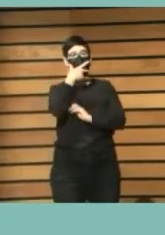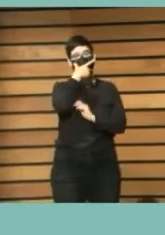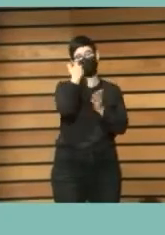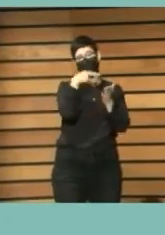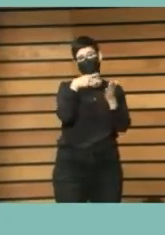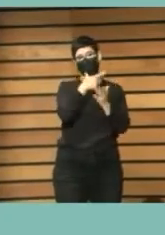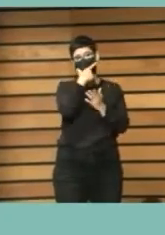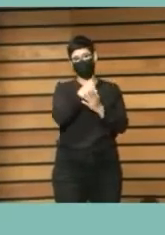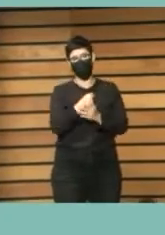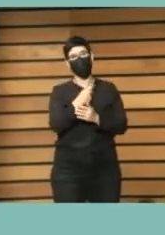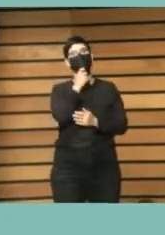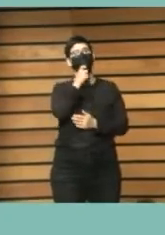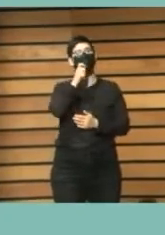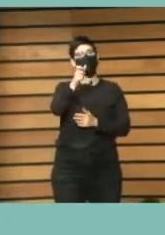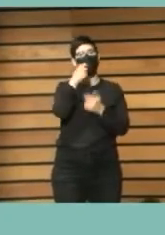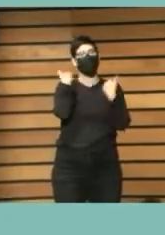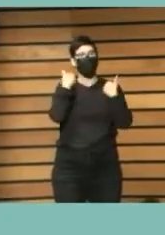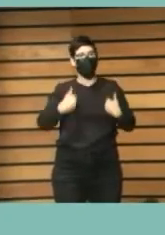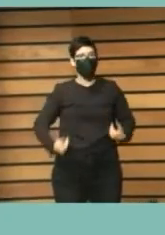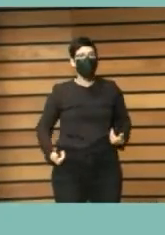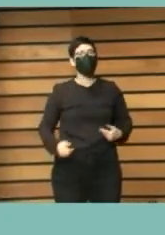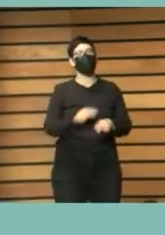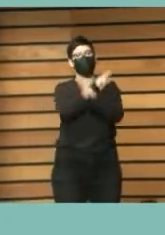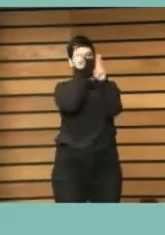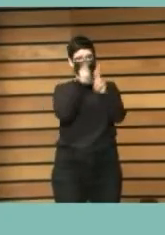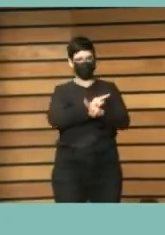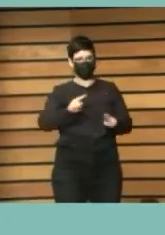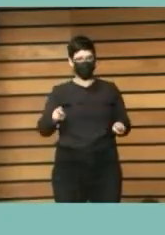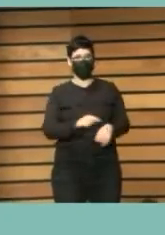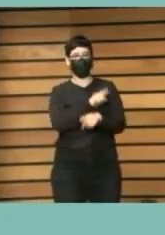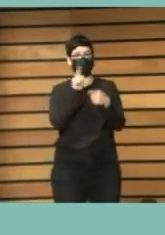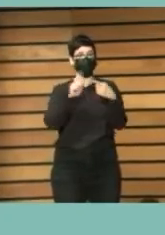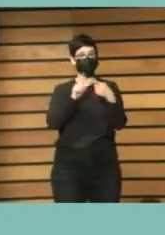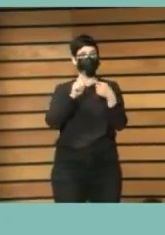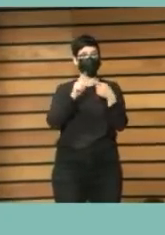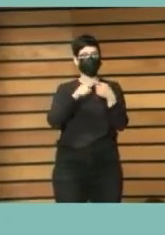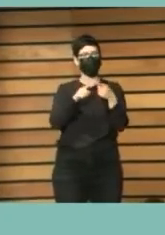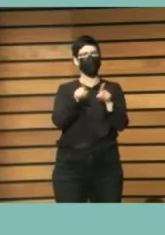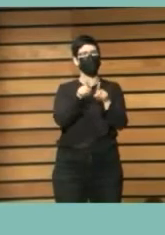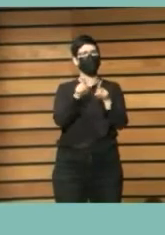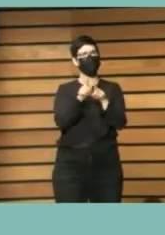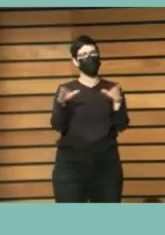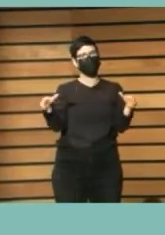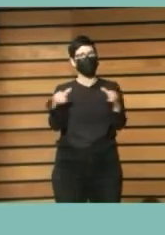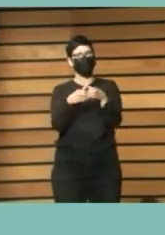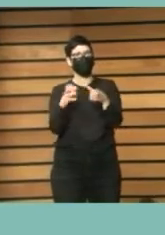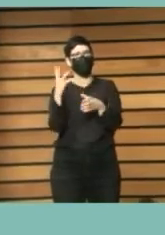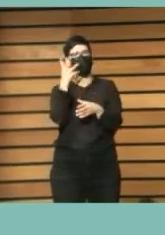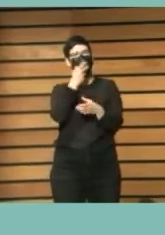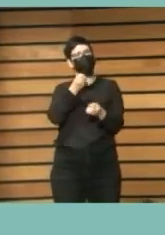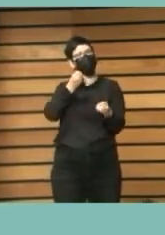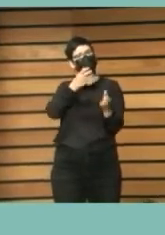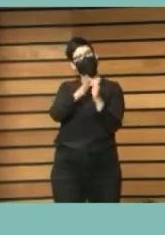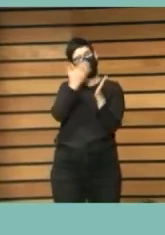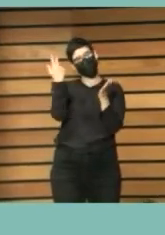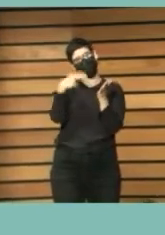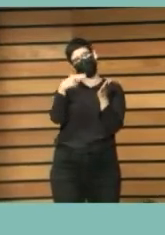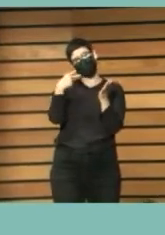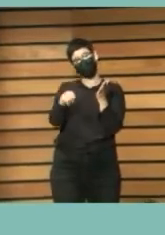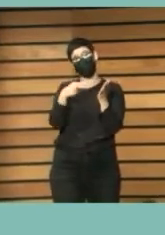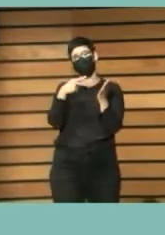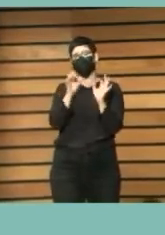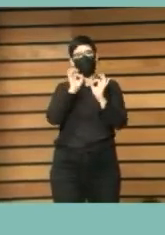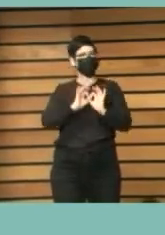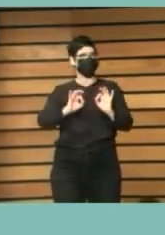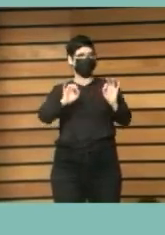proyectos internacionales labrantes de la palabra es un grupo de narración peculiar lo creamos hace ya 20